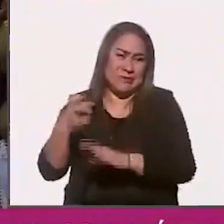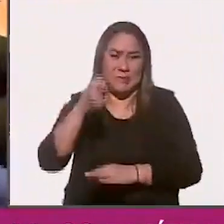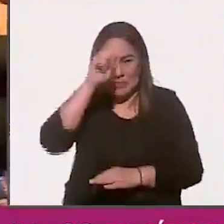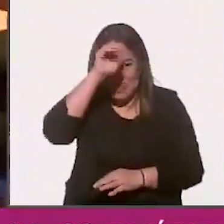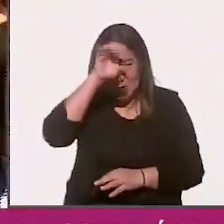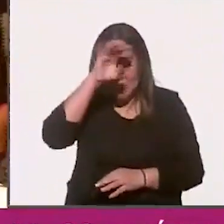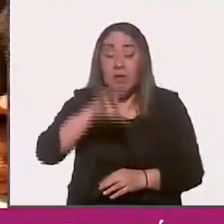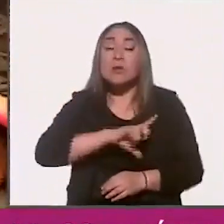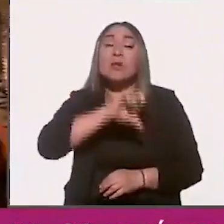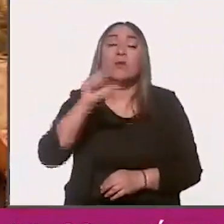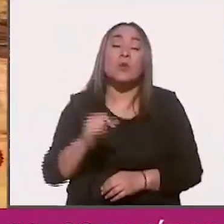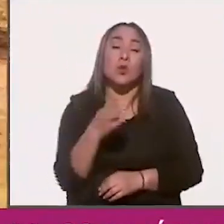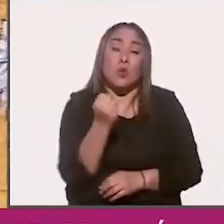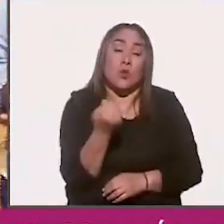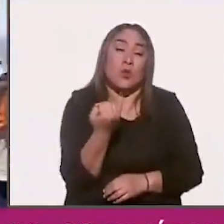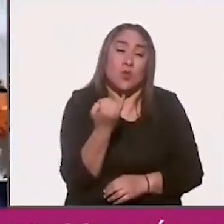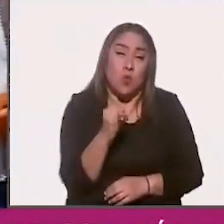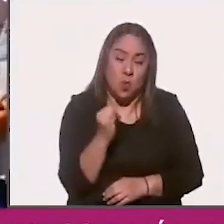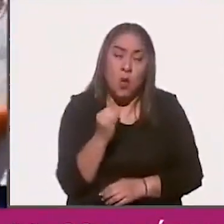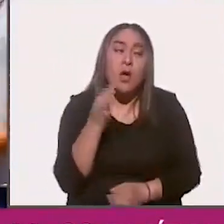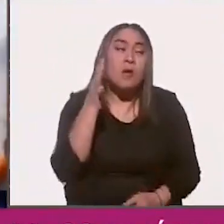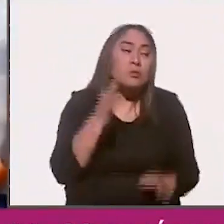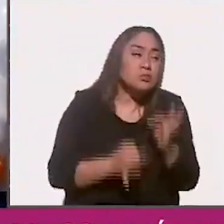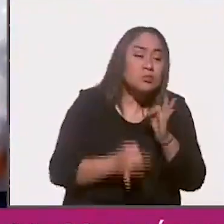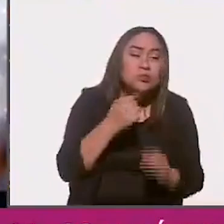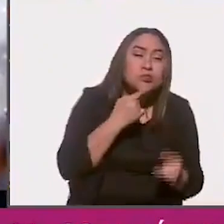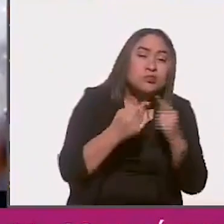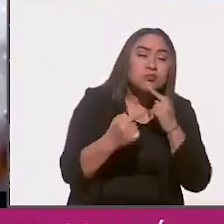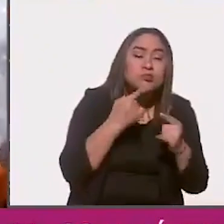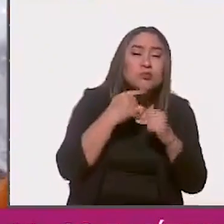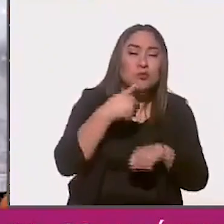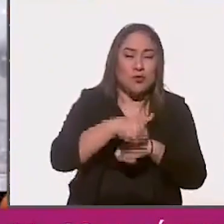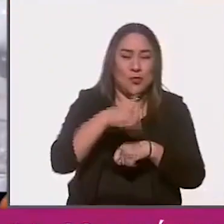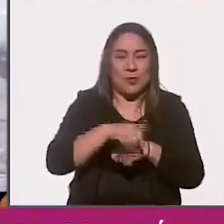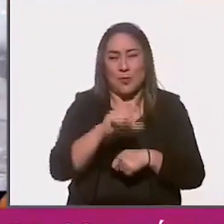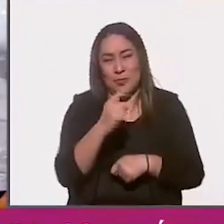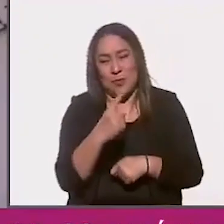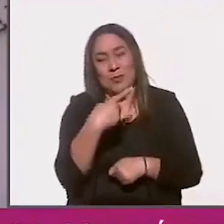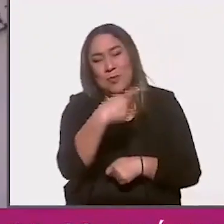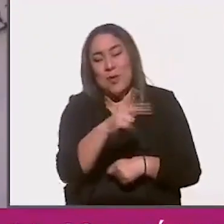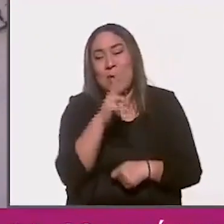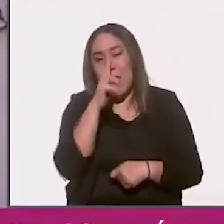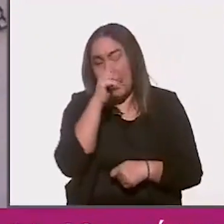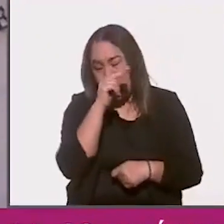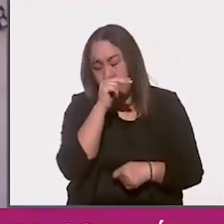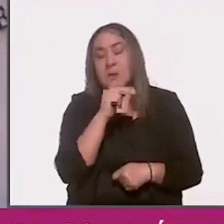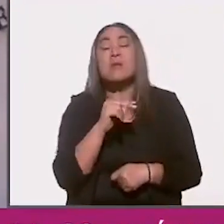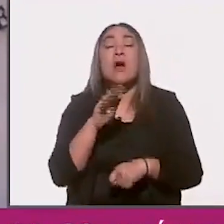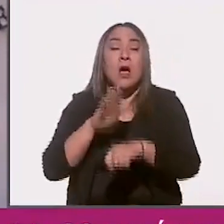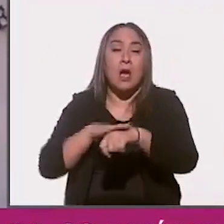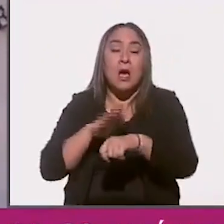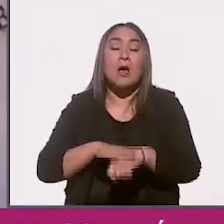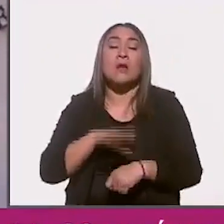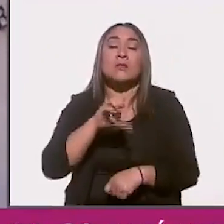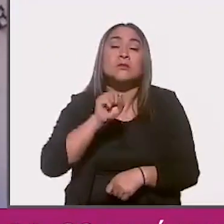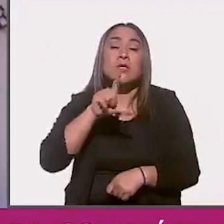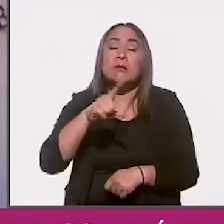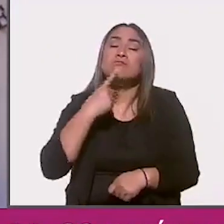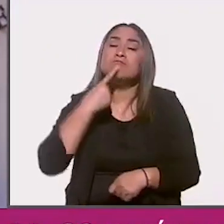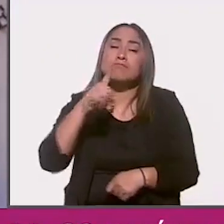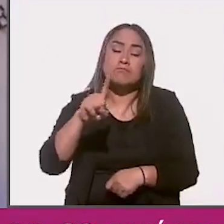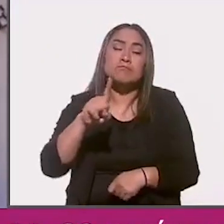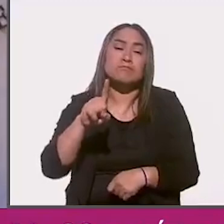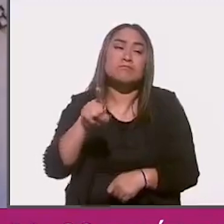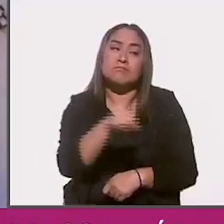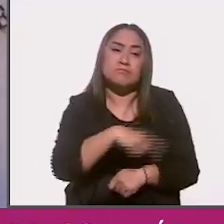El 9 de junio de ese año, el Tribunal Unitario Agrario número 28 de Hermosillo dictó 67 sentencias a